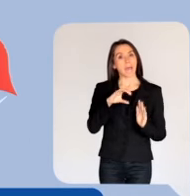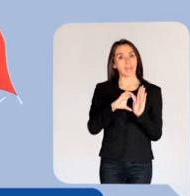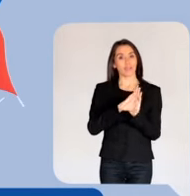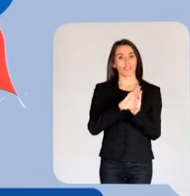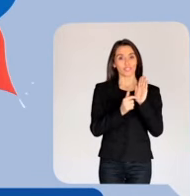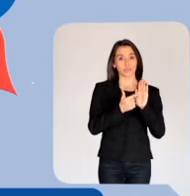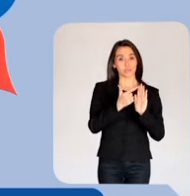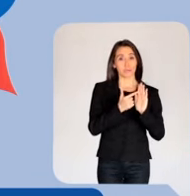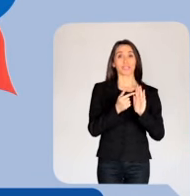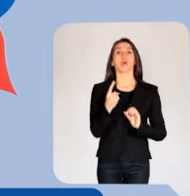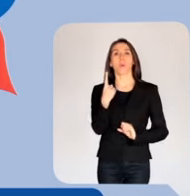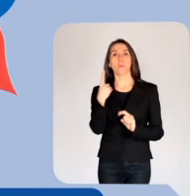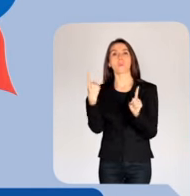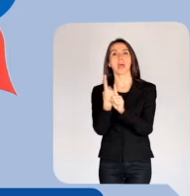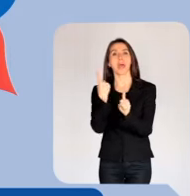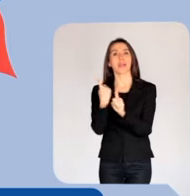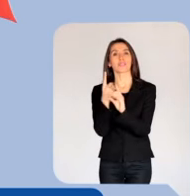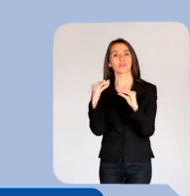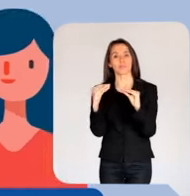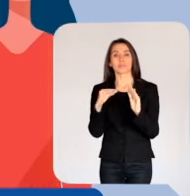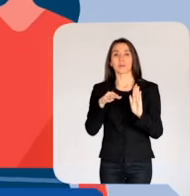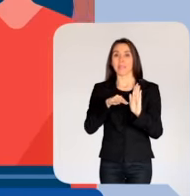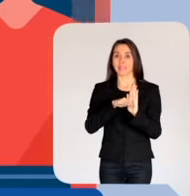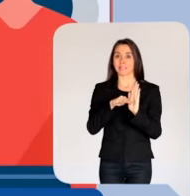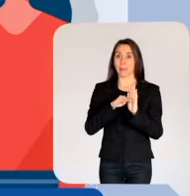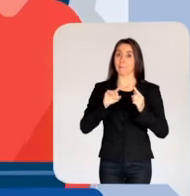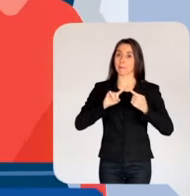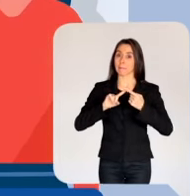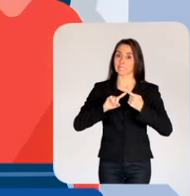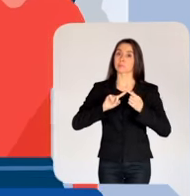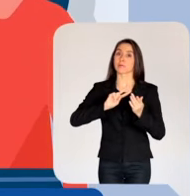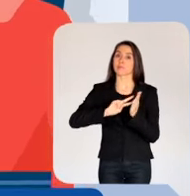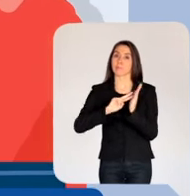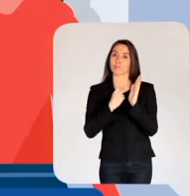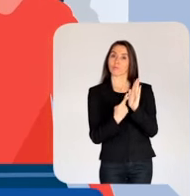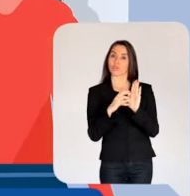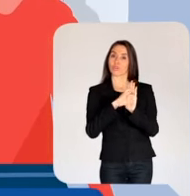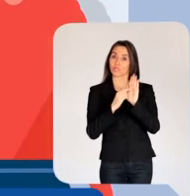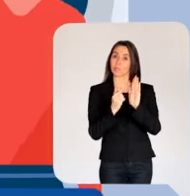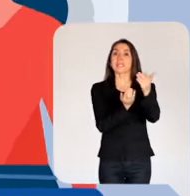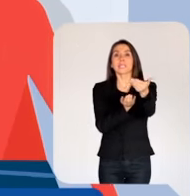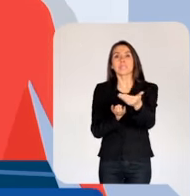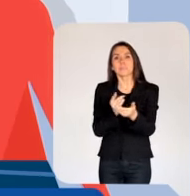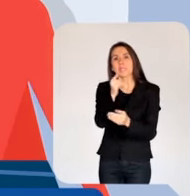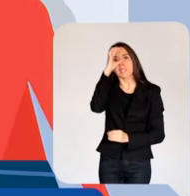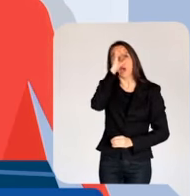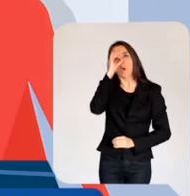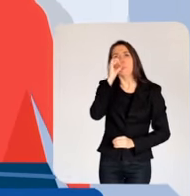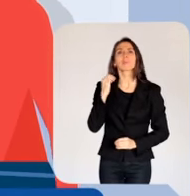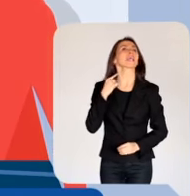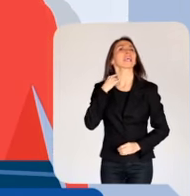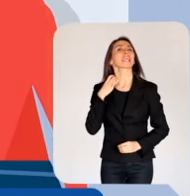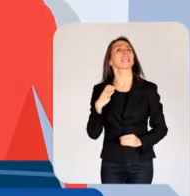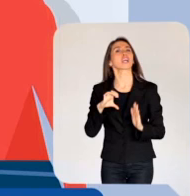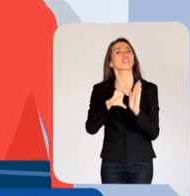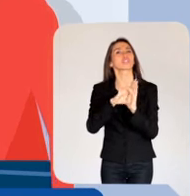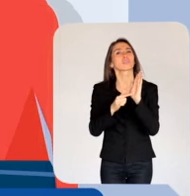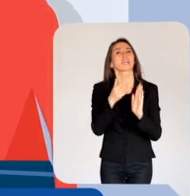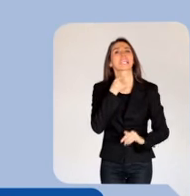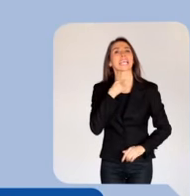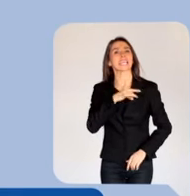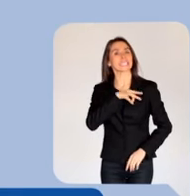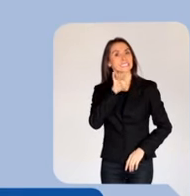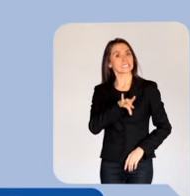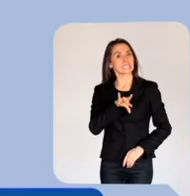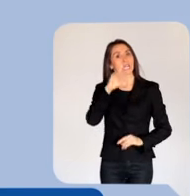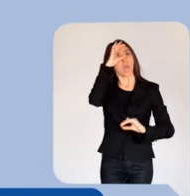Para la Constitución, una conversación. La etapa participativa del proceso constituyente nos invita a expresar qué constitución queremos para